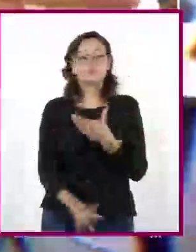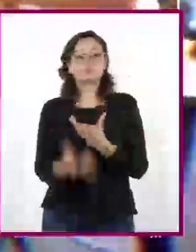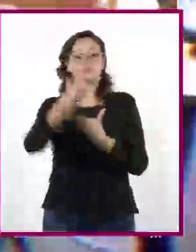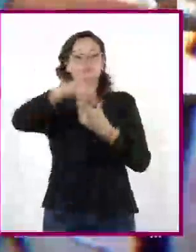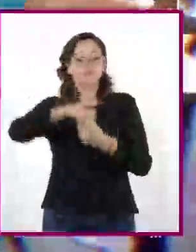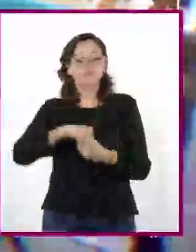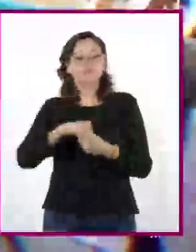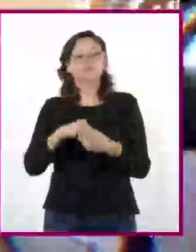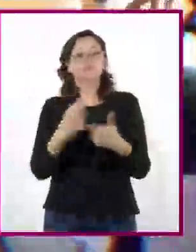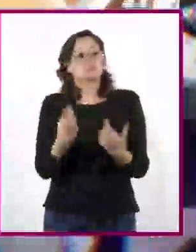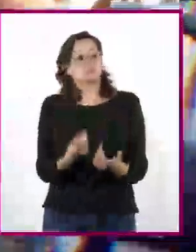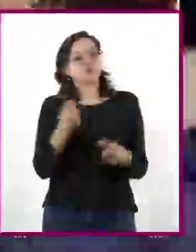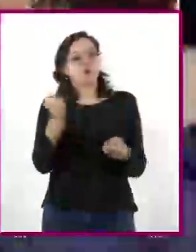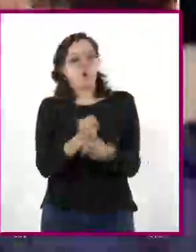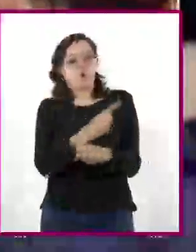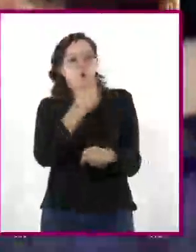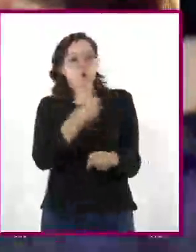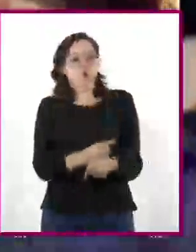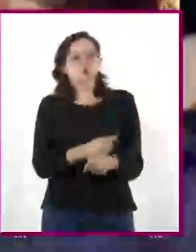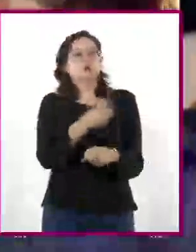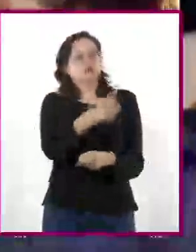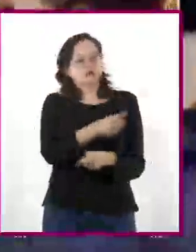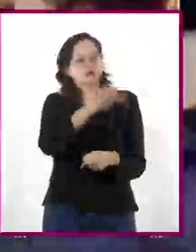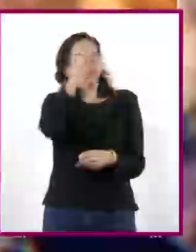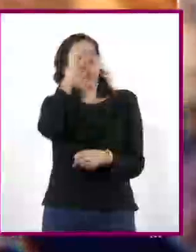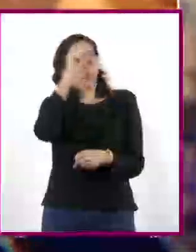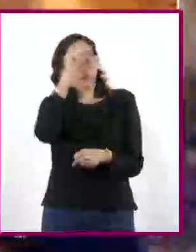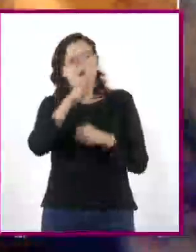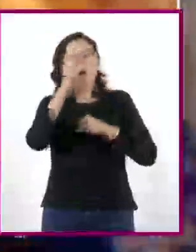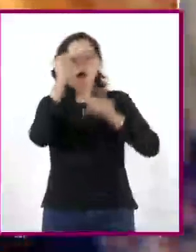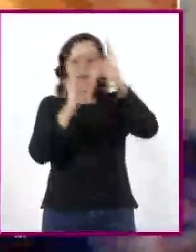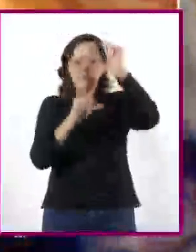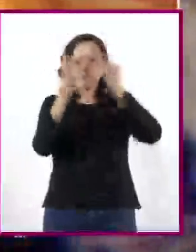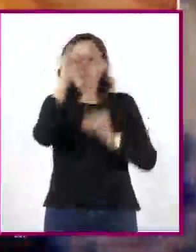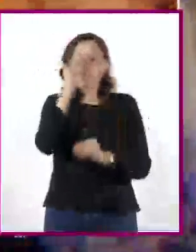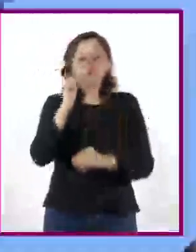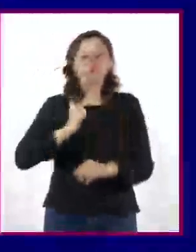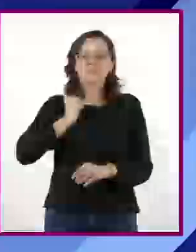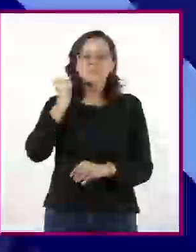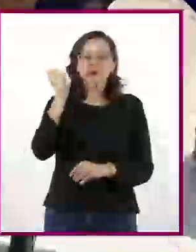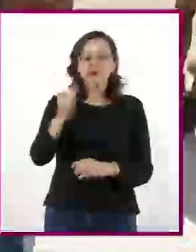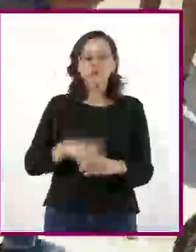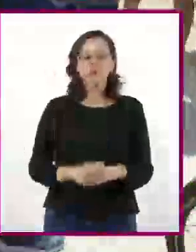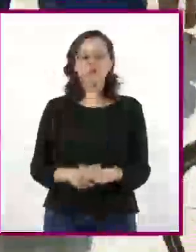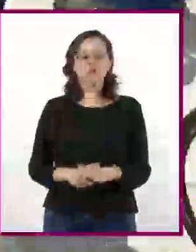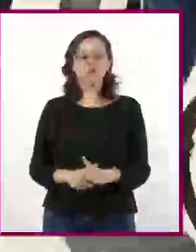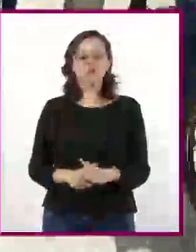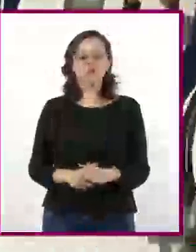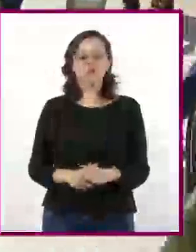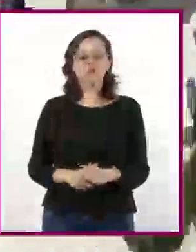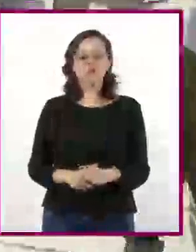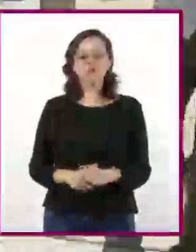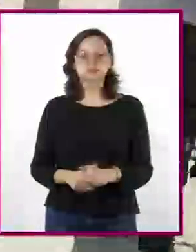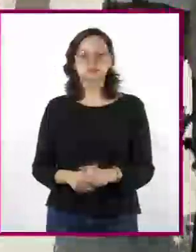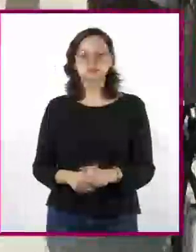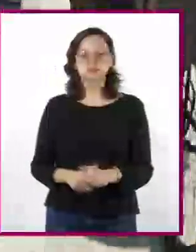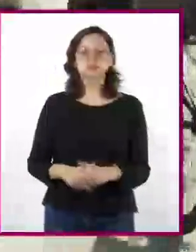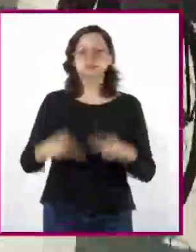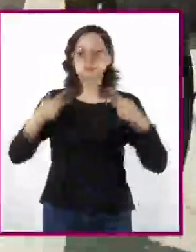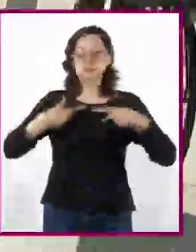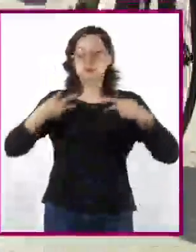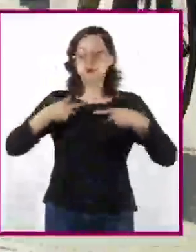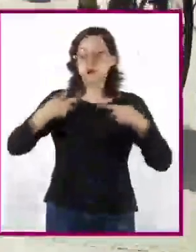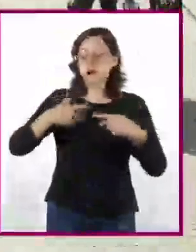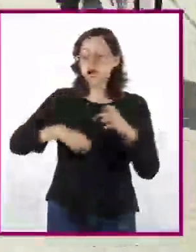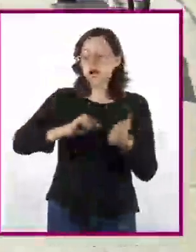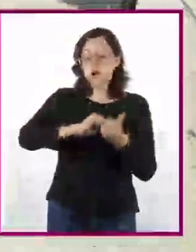dispuestas a aprovechar las oportunidades y conocimientos de su población anciana. El envejecimiento demográfico